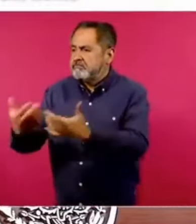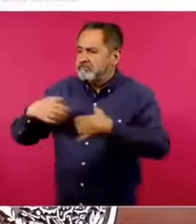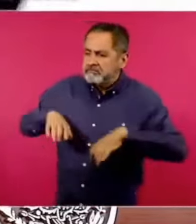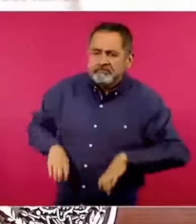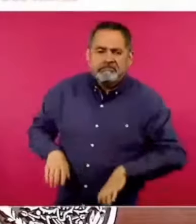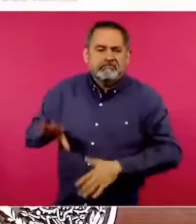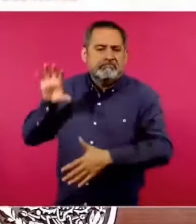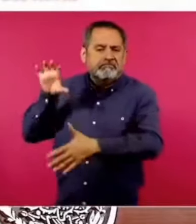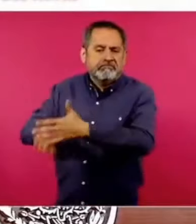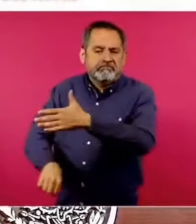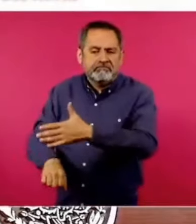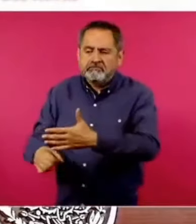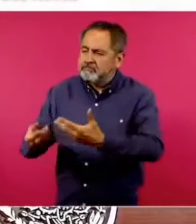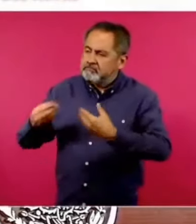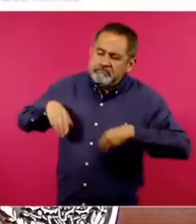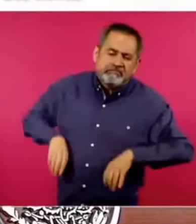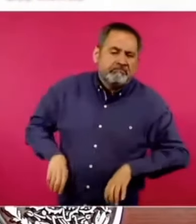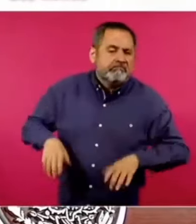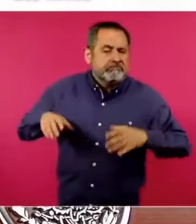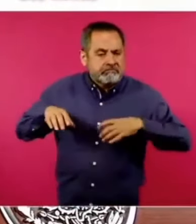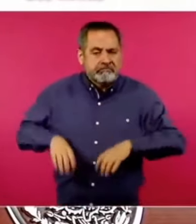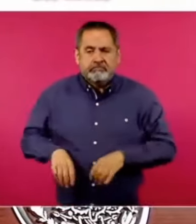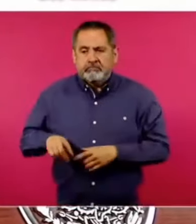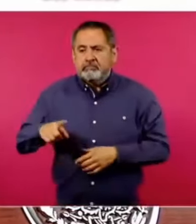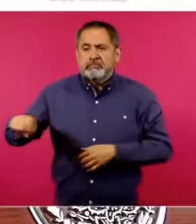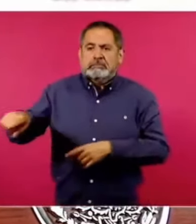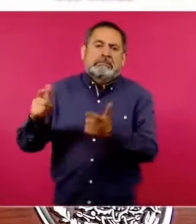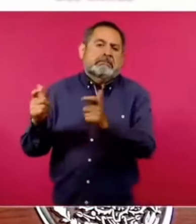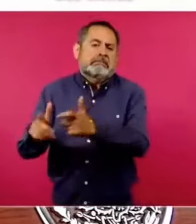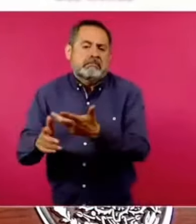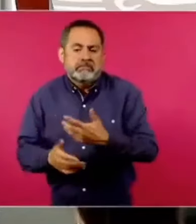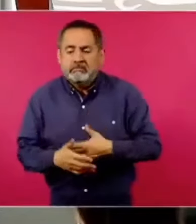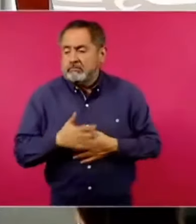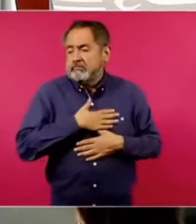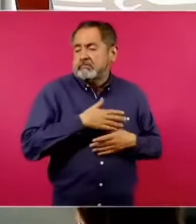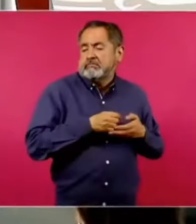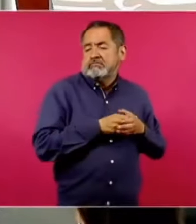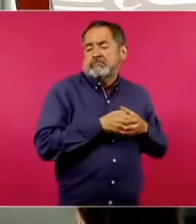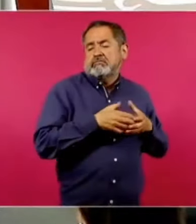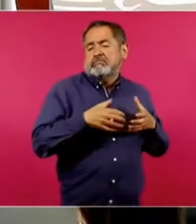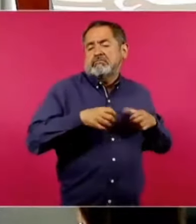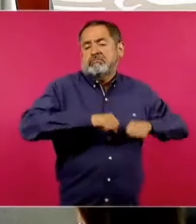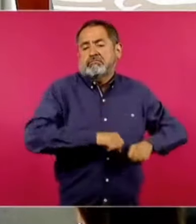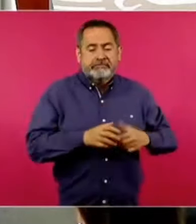saqueando los bienes de la nación, los bienes del pueblo,